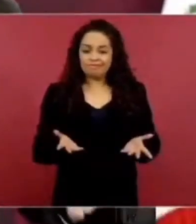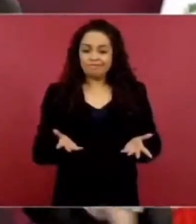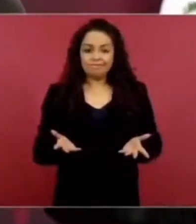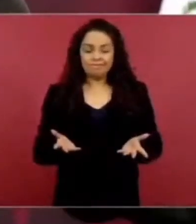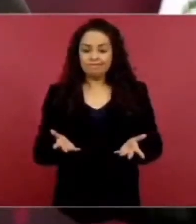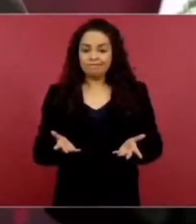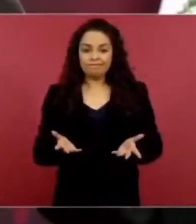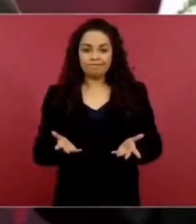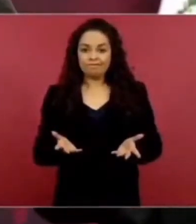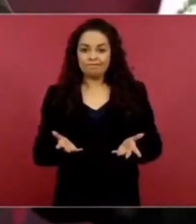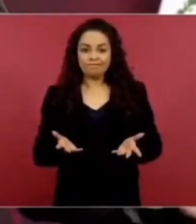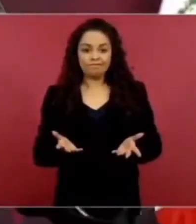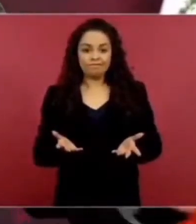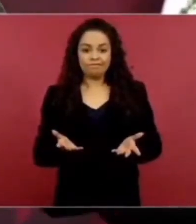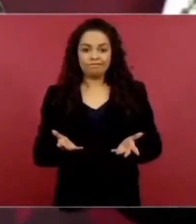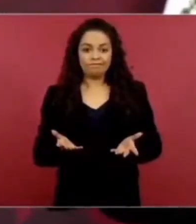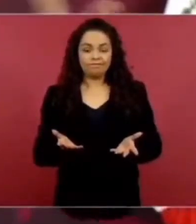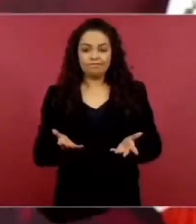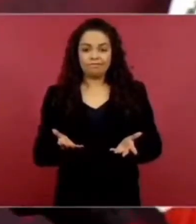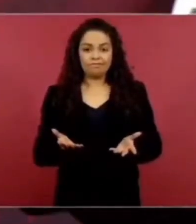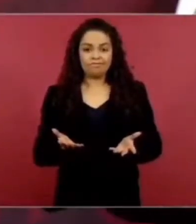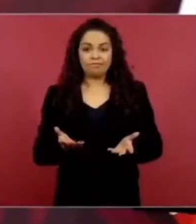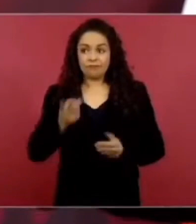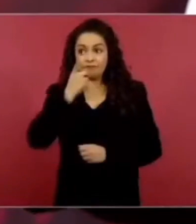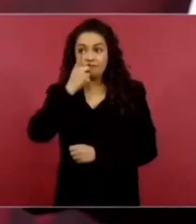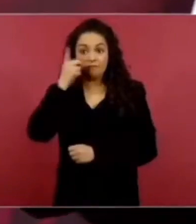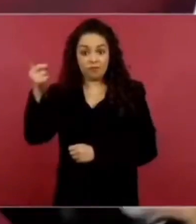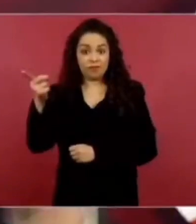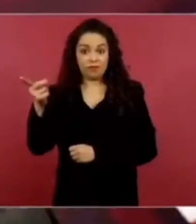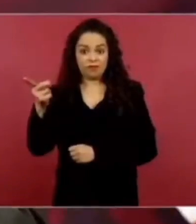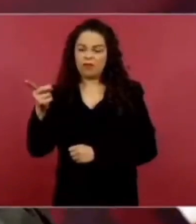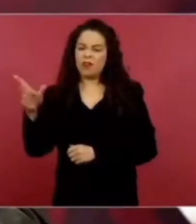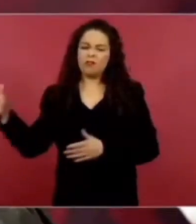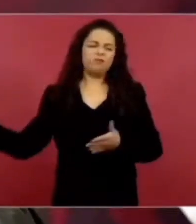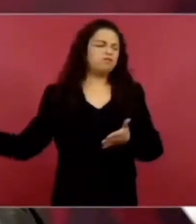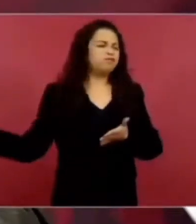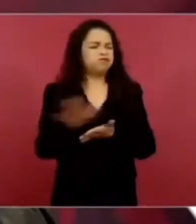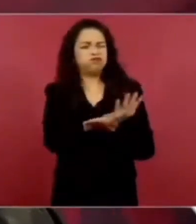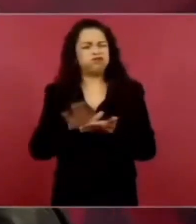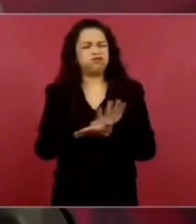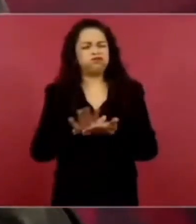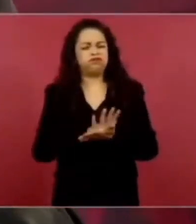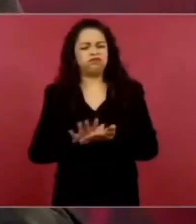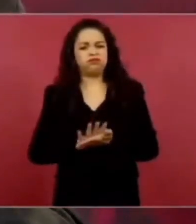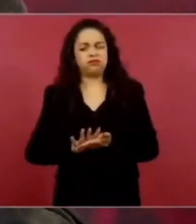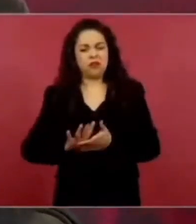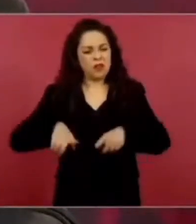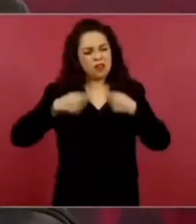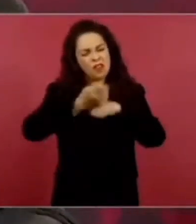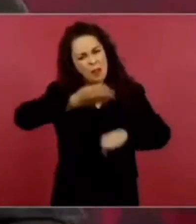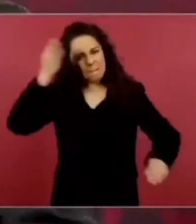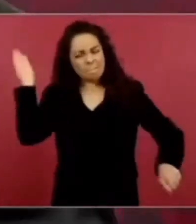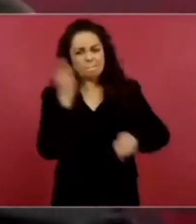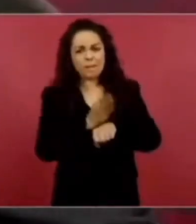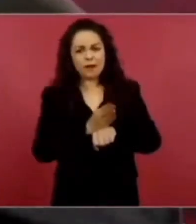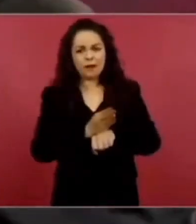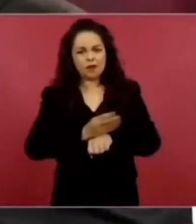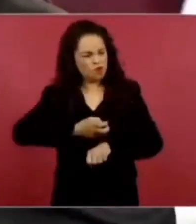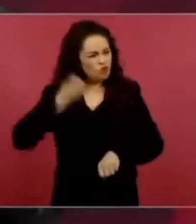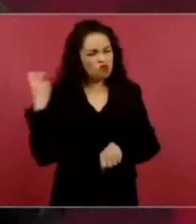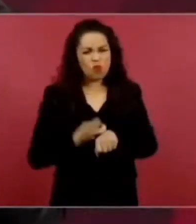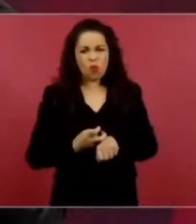aniquilar o van a tener su escarmiento. No.